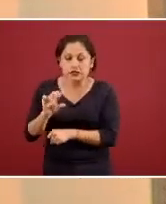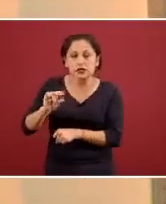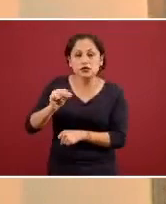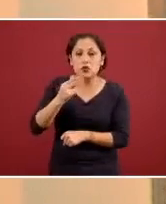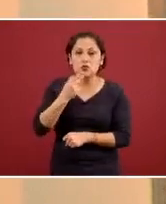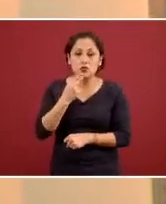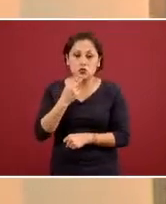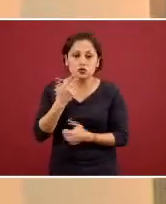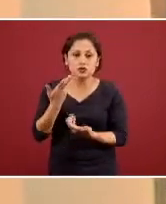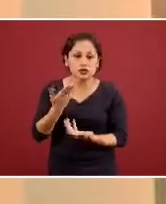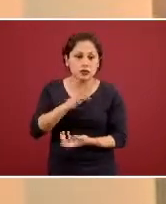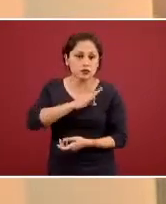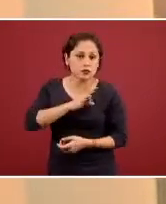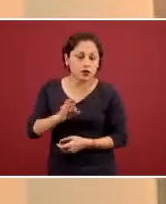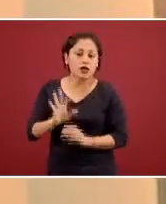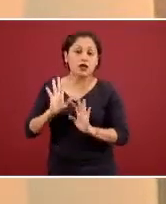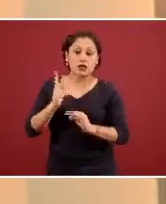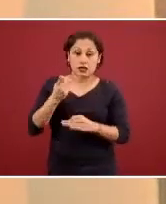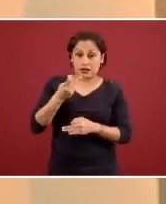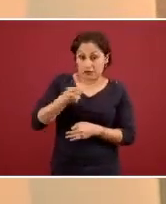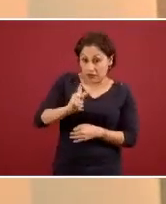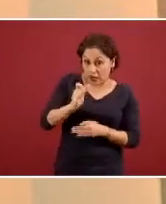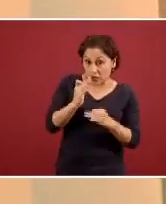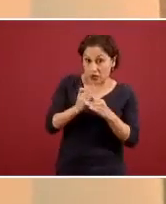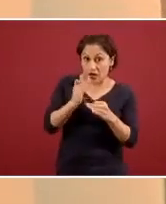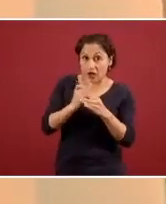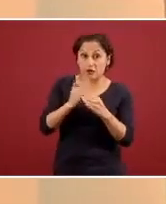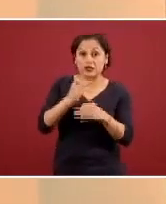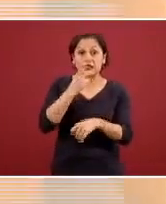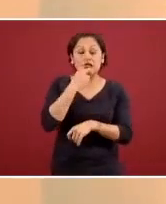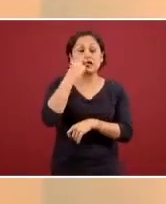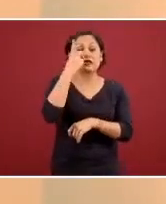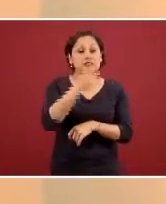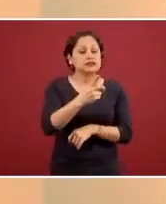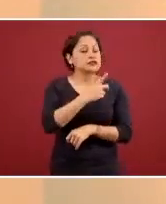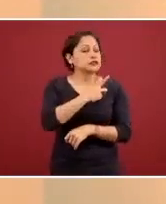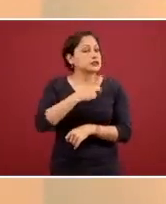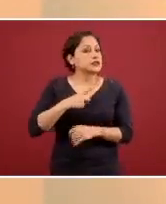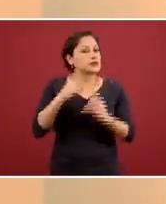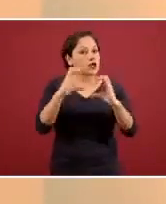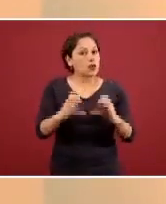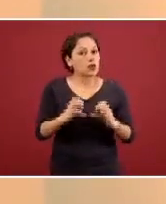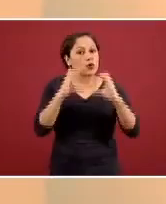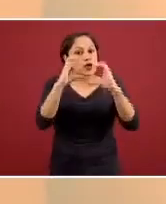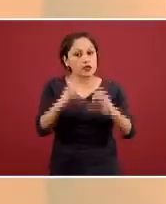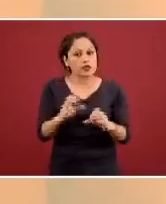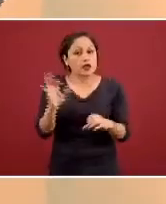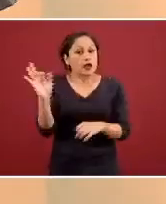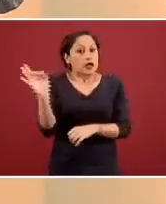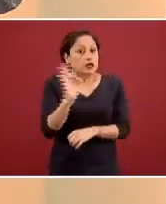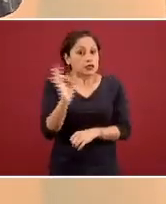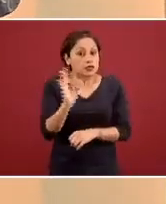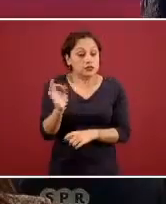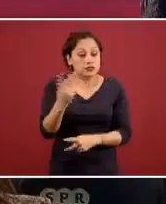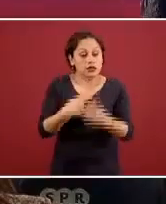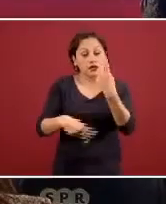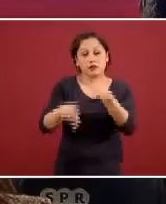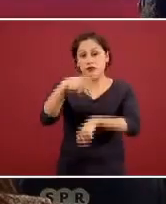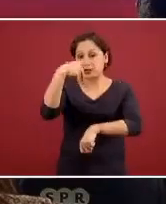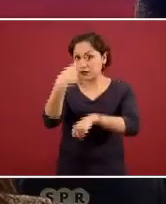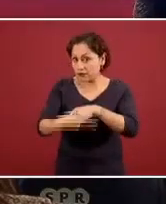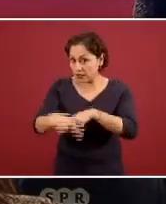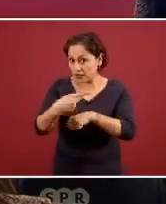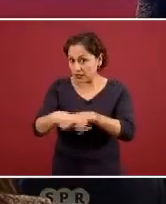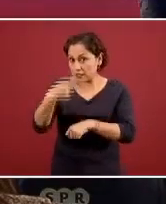esta práctica como una putativamente riesgosa en donde puede haber daños a la salud que cada vez empiezan a ser más claros